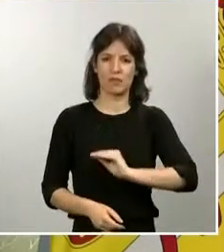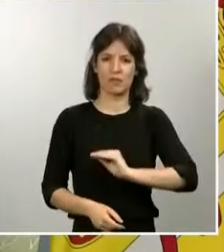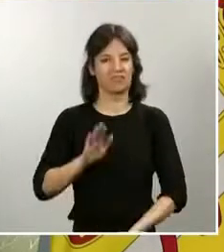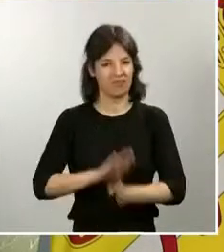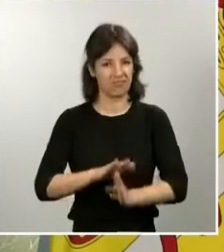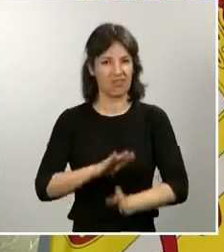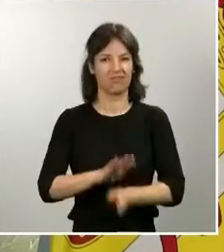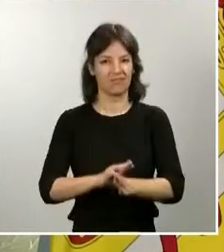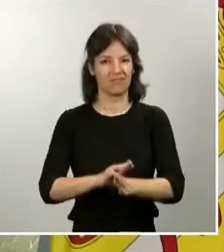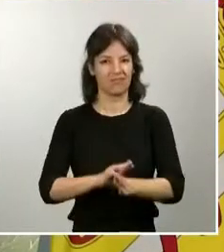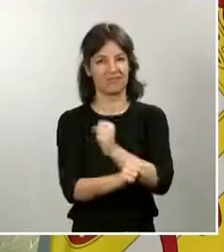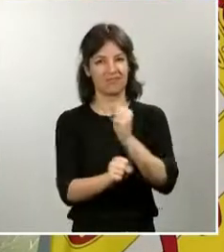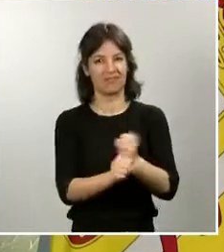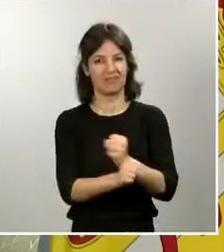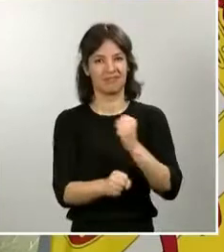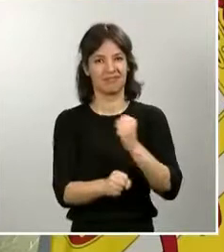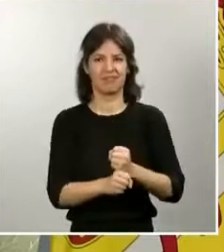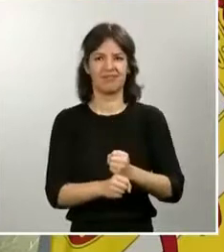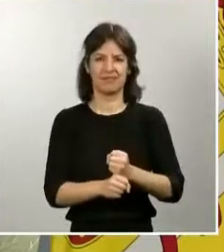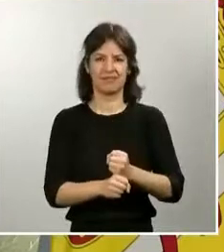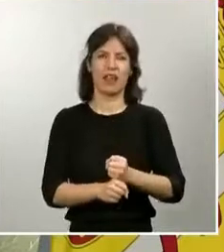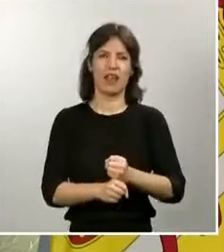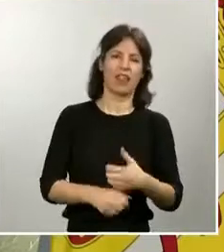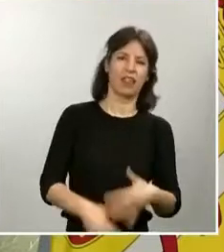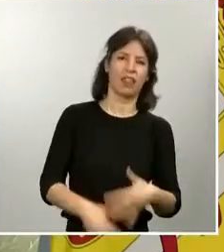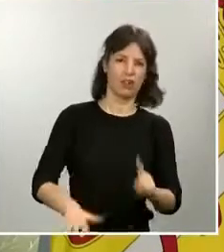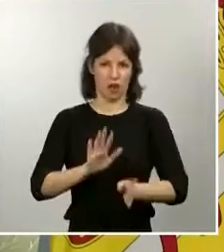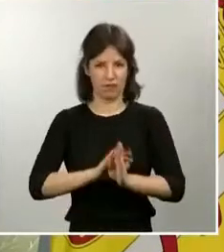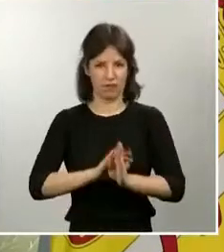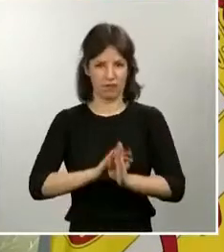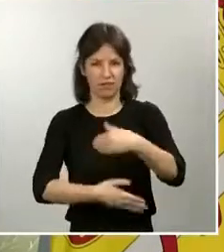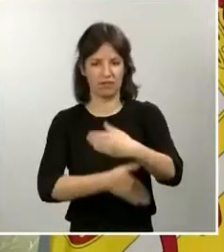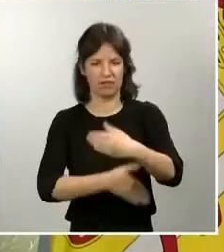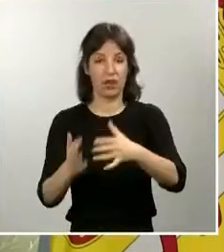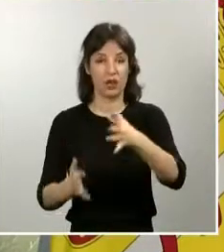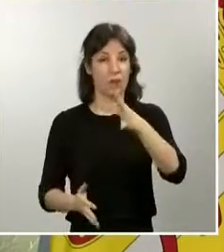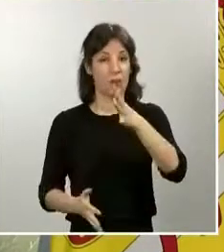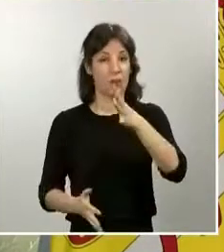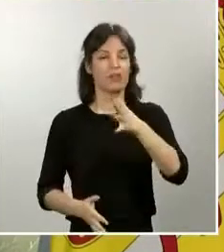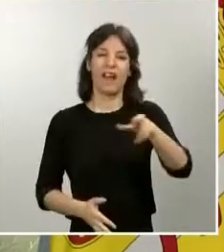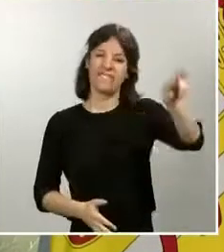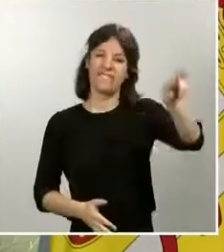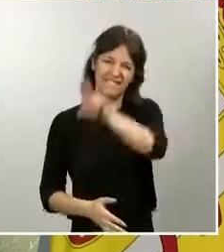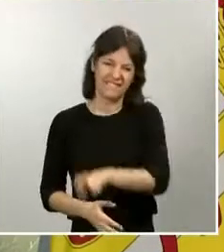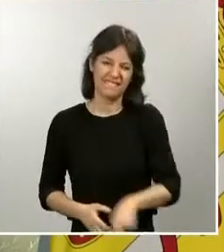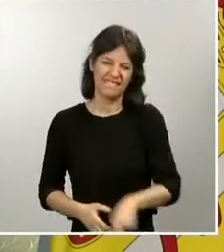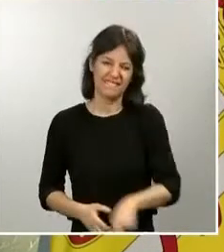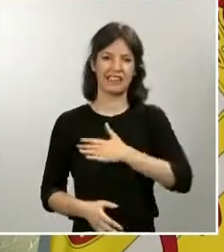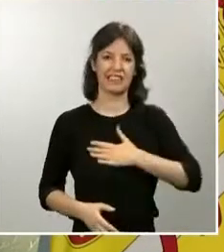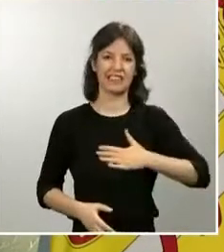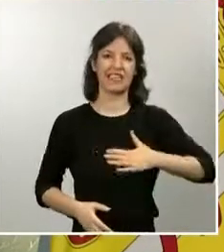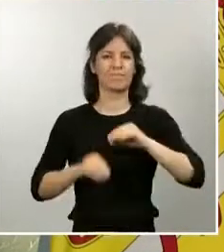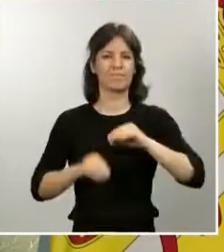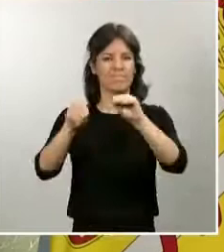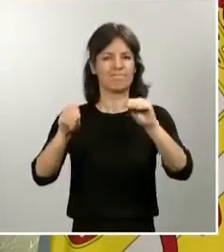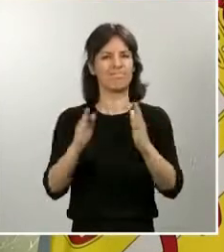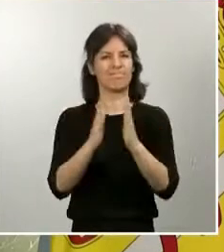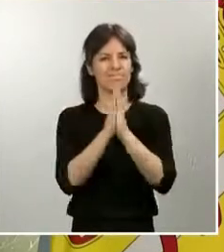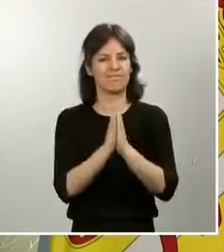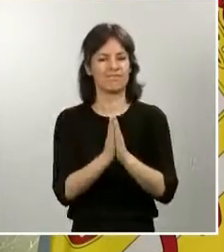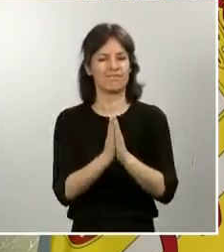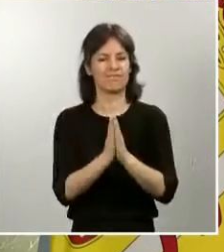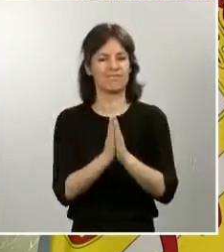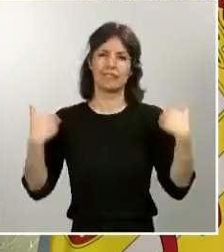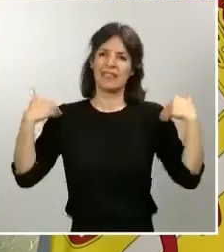debemos seguir siendo constantes. Por ello, quiero reiterar el llamamiento a la responsabilidad ciudadana. Una